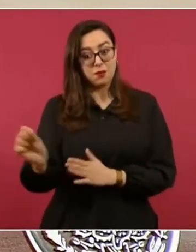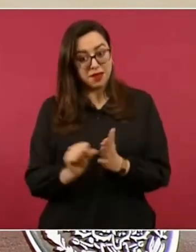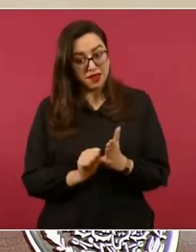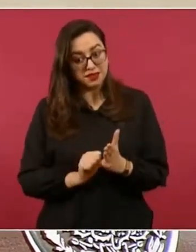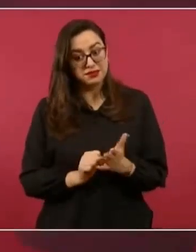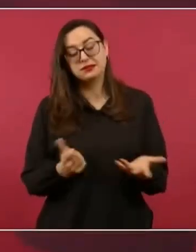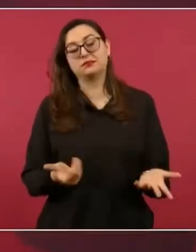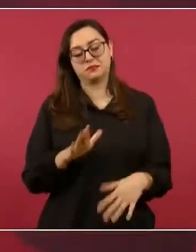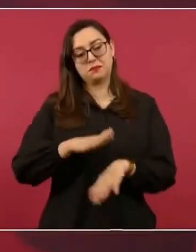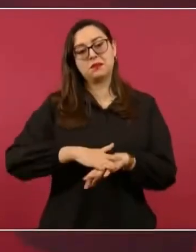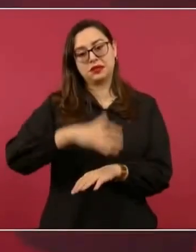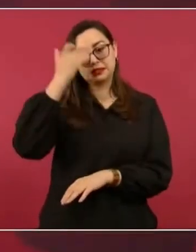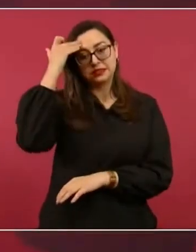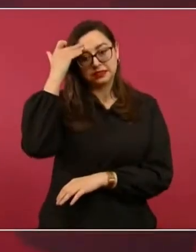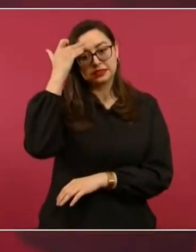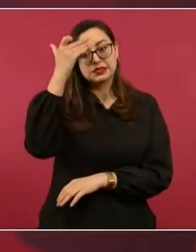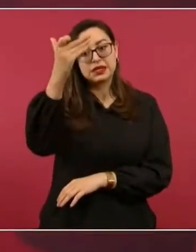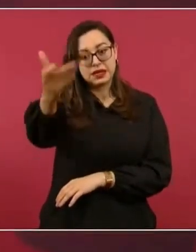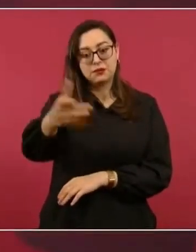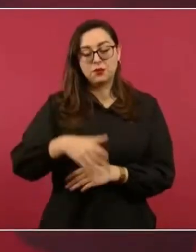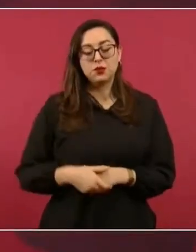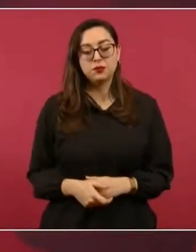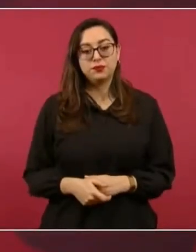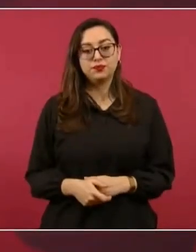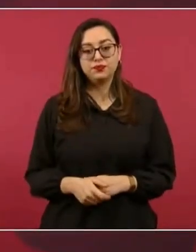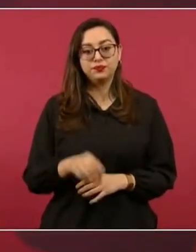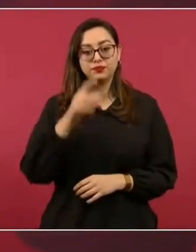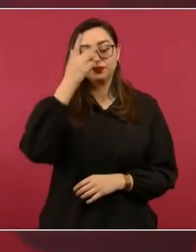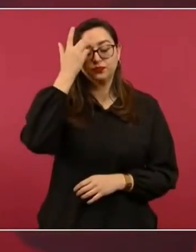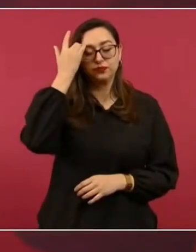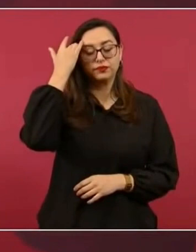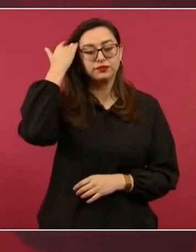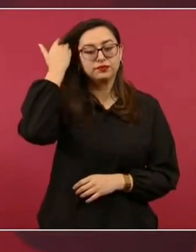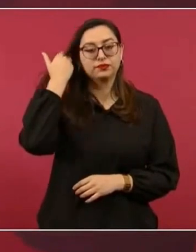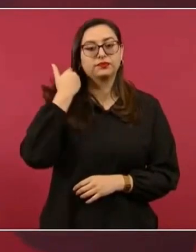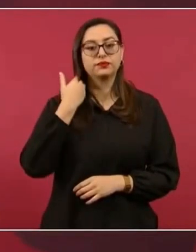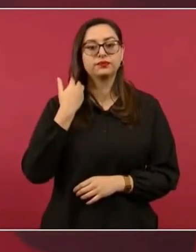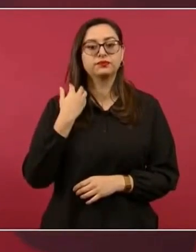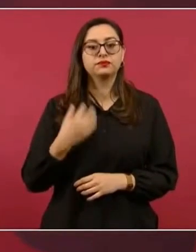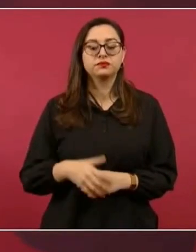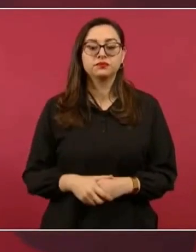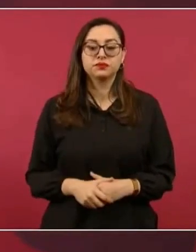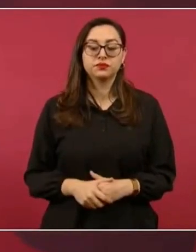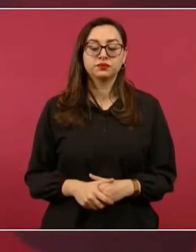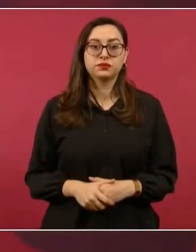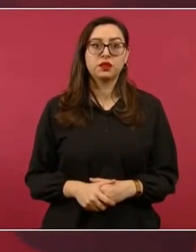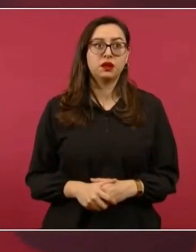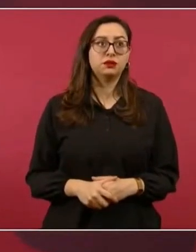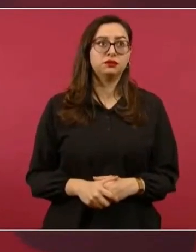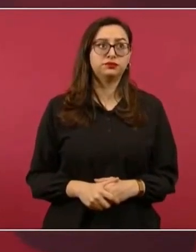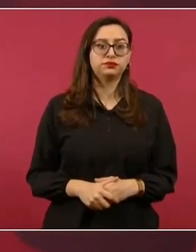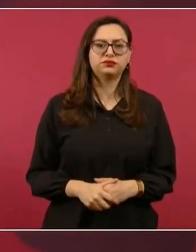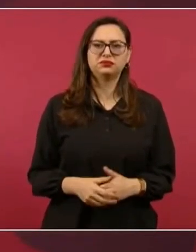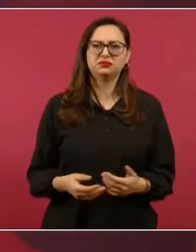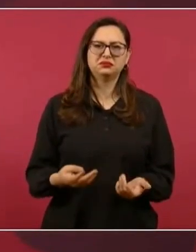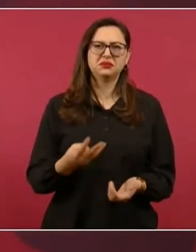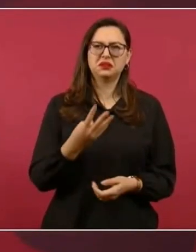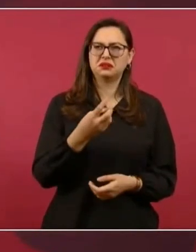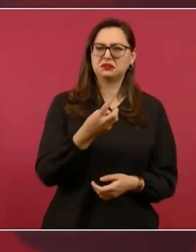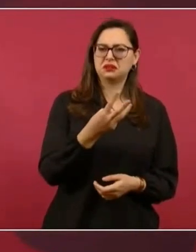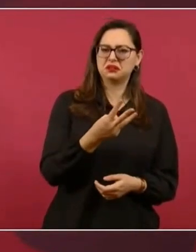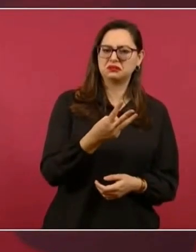en vez de tres meses, pues son cuatro,